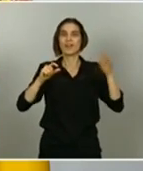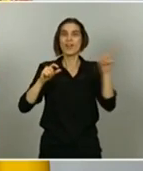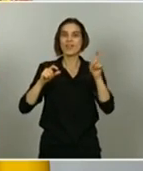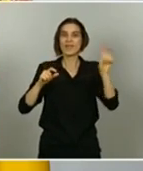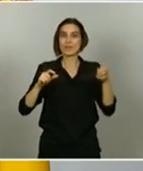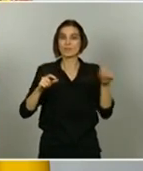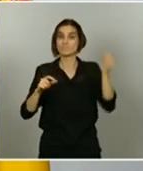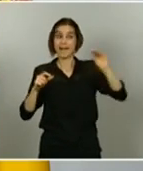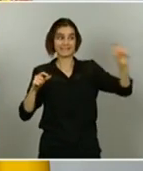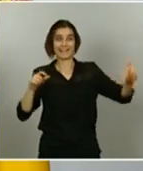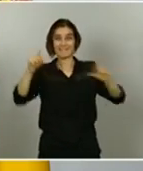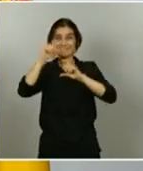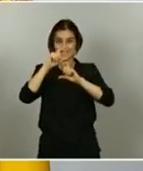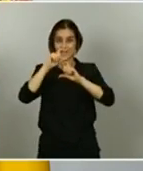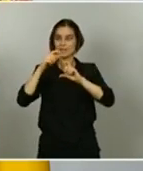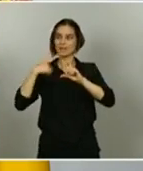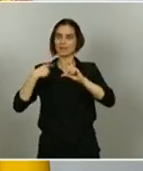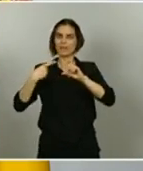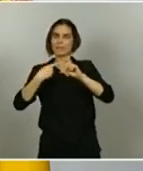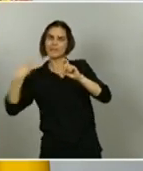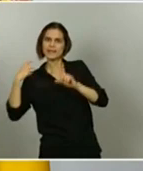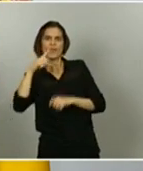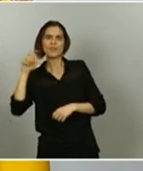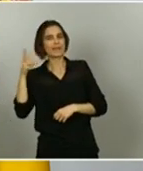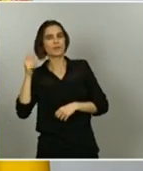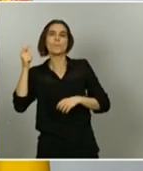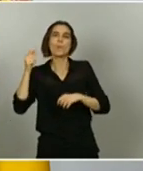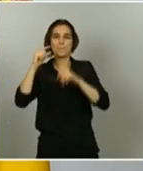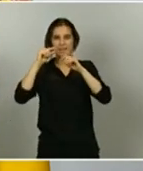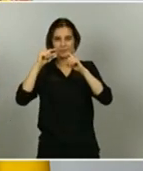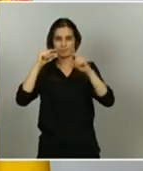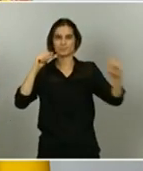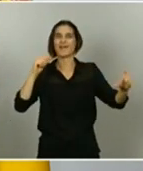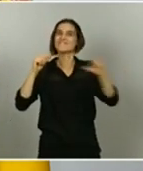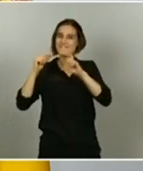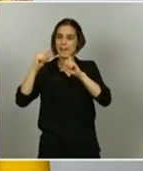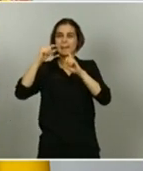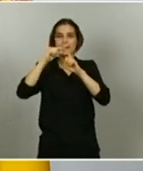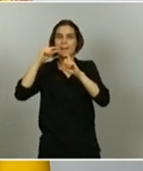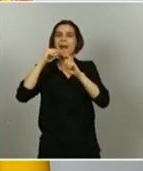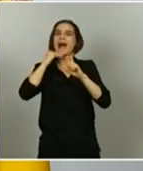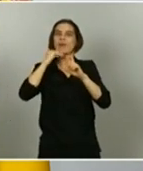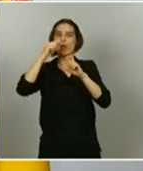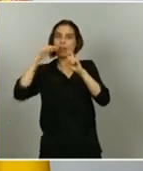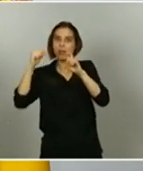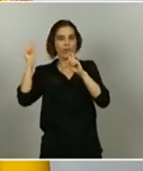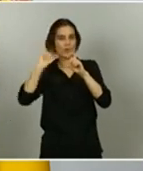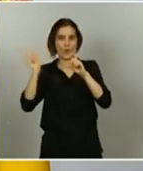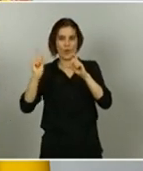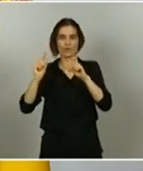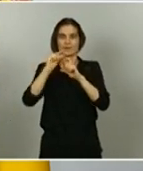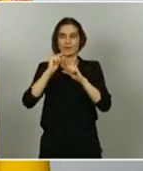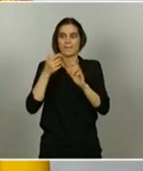sino algo menos. Así se garantiza que siempre resulte conveniente para quien cobra la prestación aceptar un empleo y se